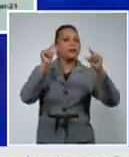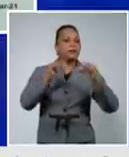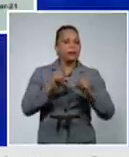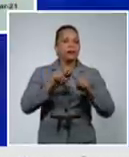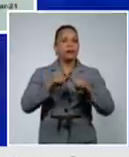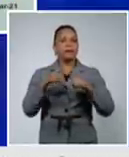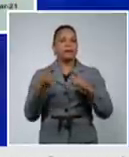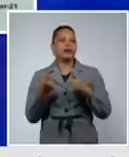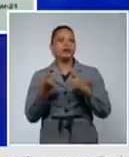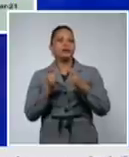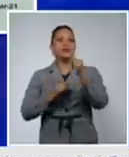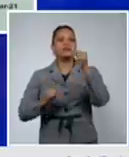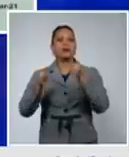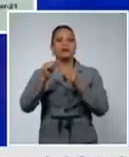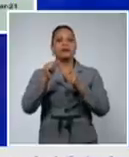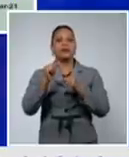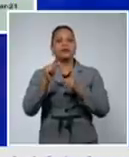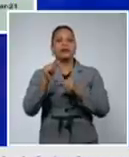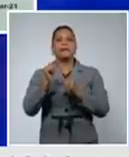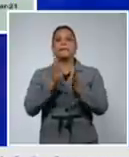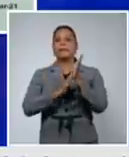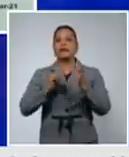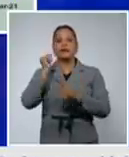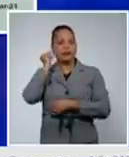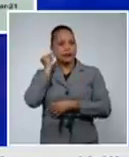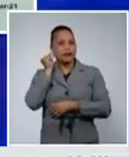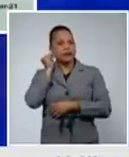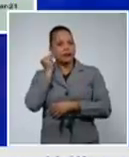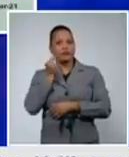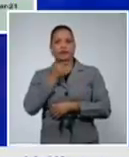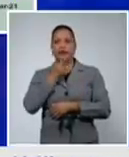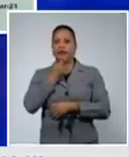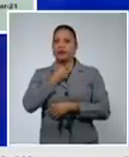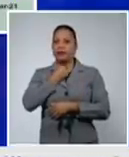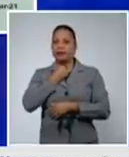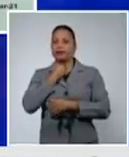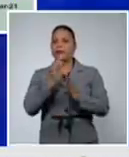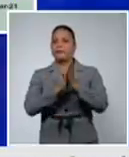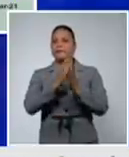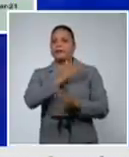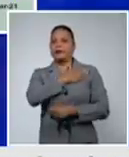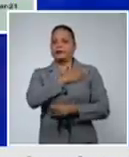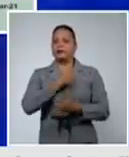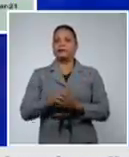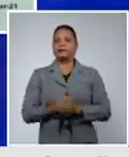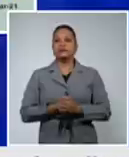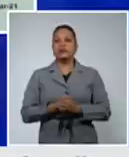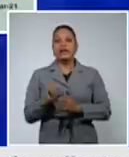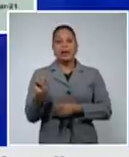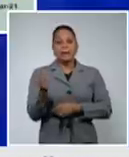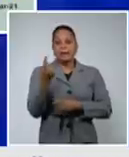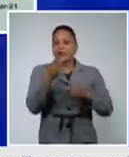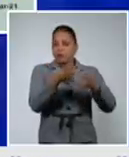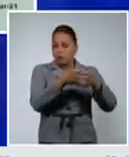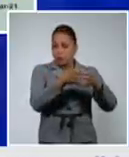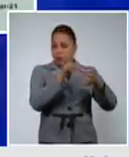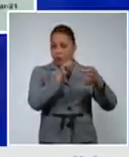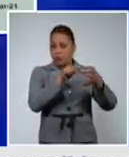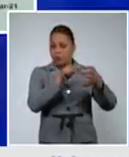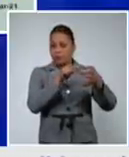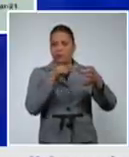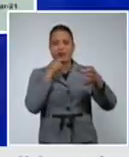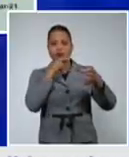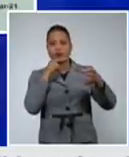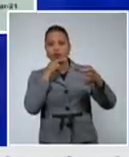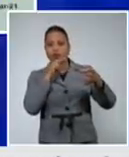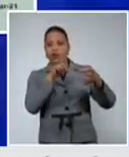enero febrero y marzo otro que el primer grupo el de los rojos es el de